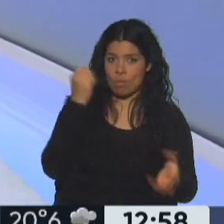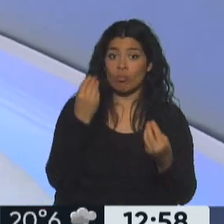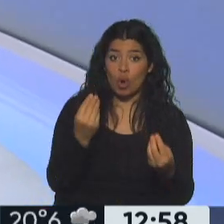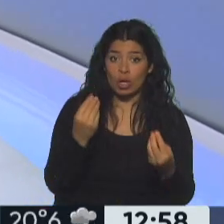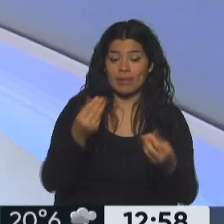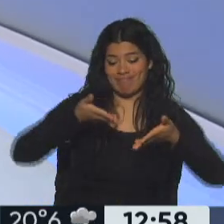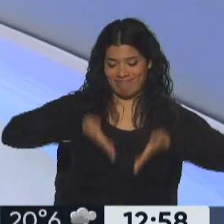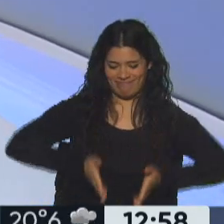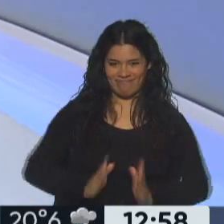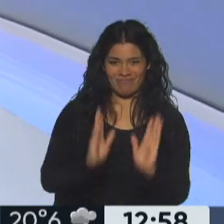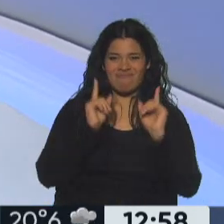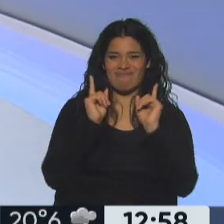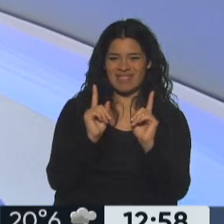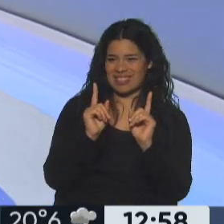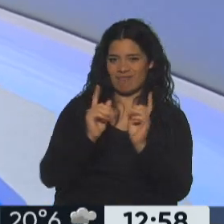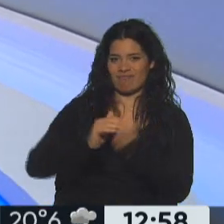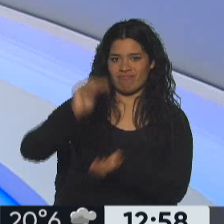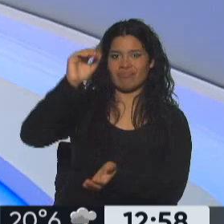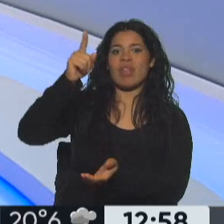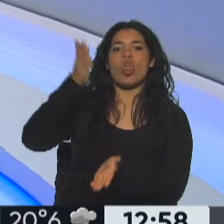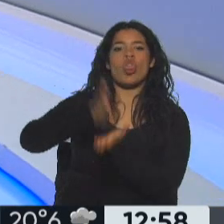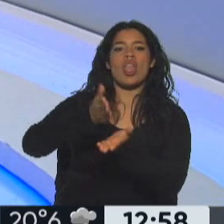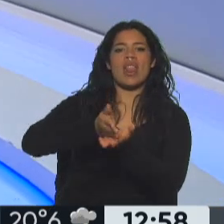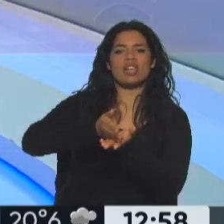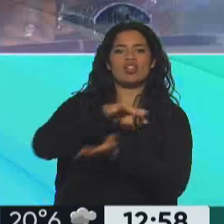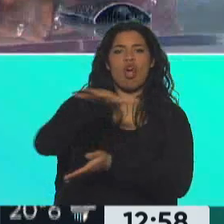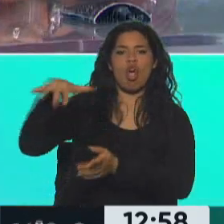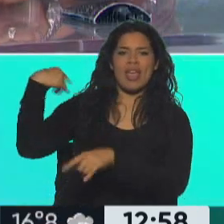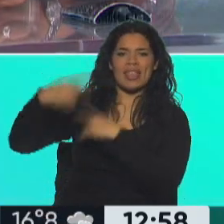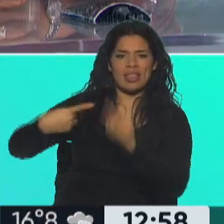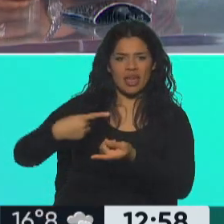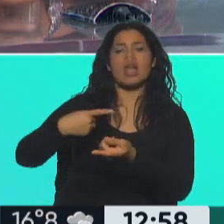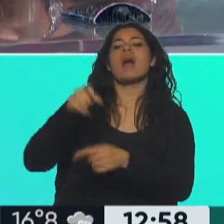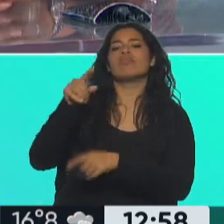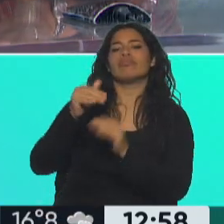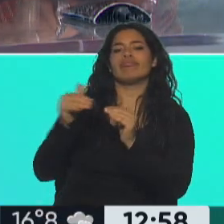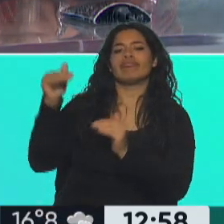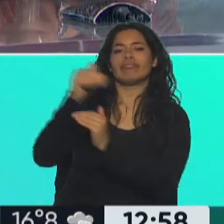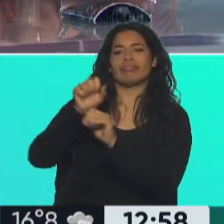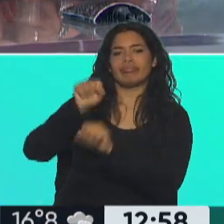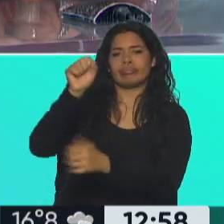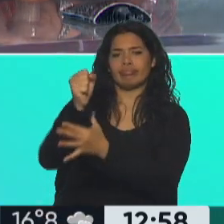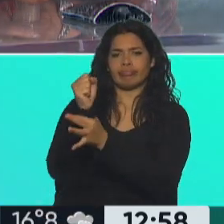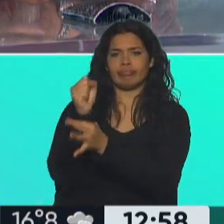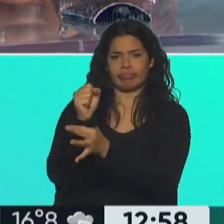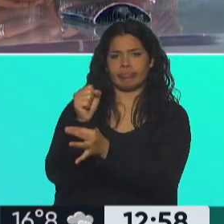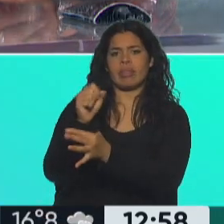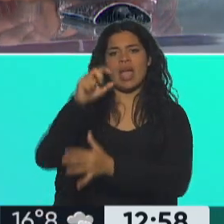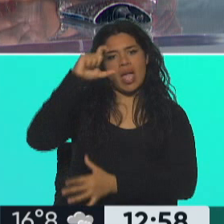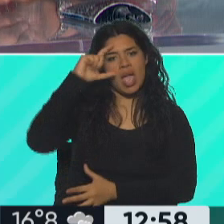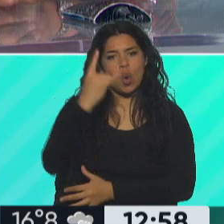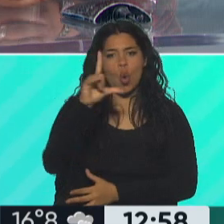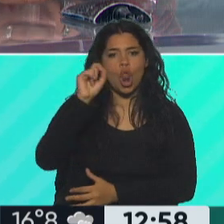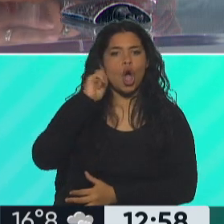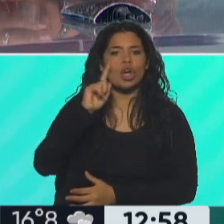el gran maestro, pionero del derecho indígena en la Argentina, el doctor Eulogio Frites, que era un abogado del pueblo Coya, nacido